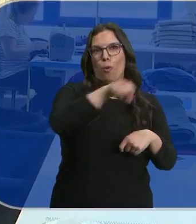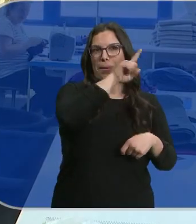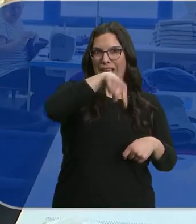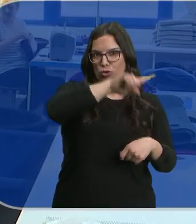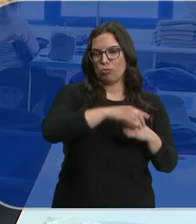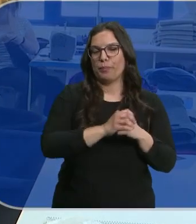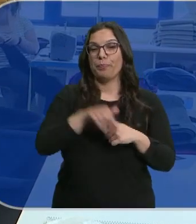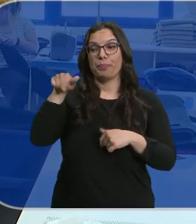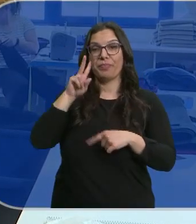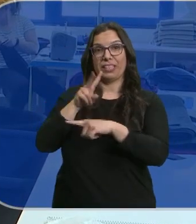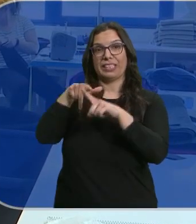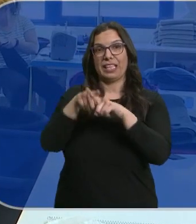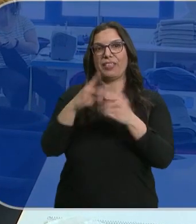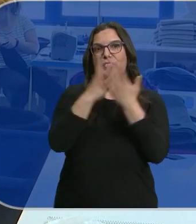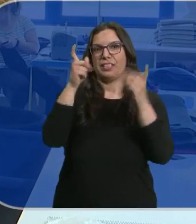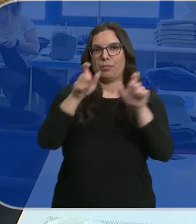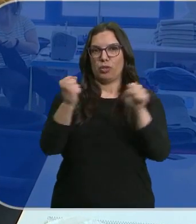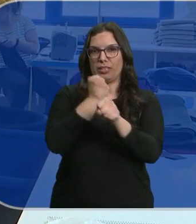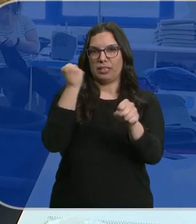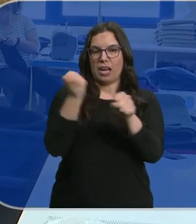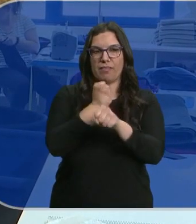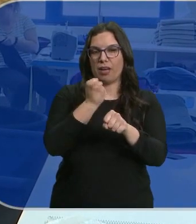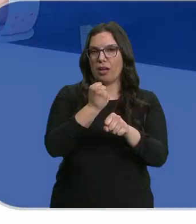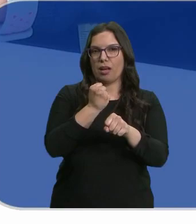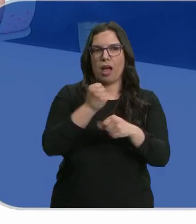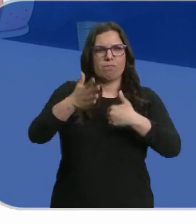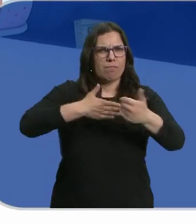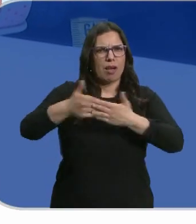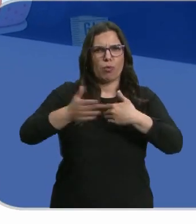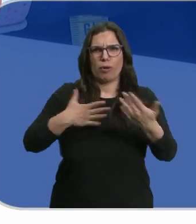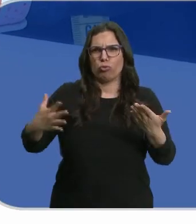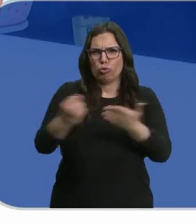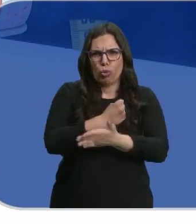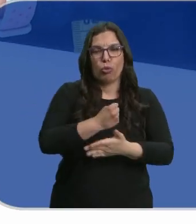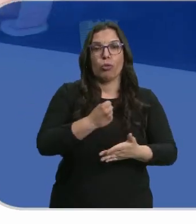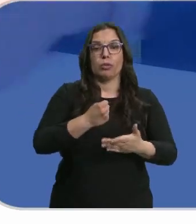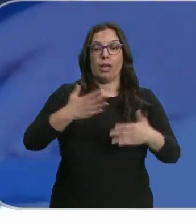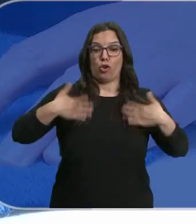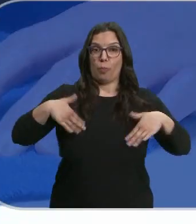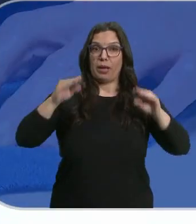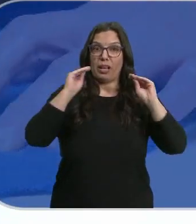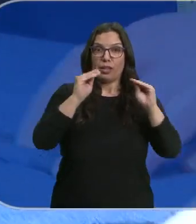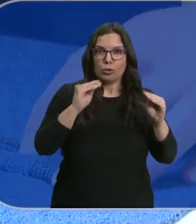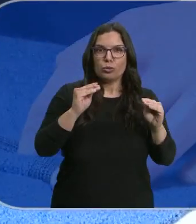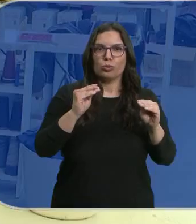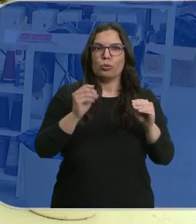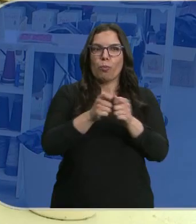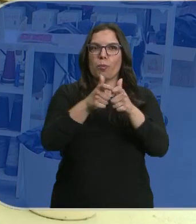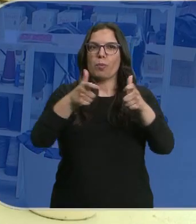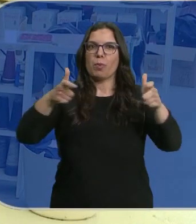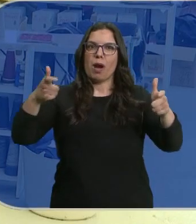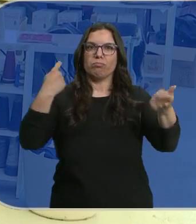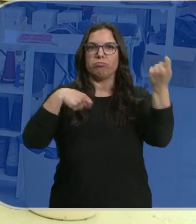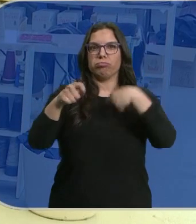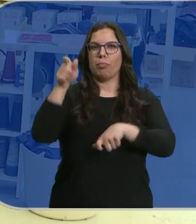abrigos. En este taller trabajan 17 personas de forma totalmente artesanal. Y sus prendas siguen ganándose al público más